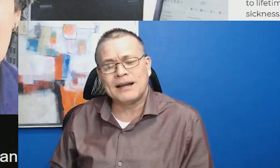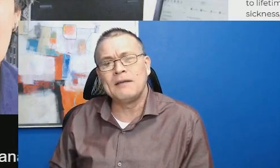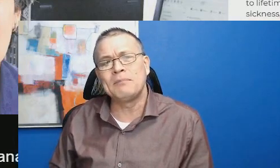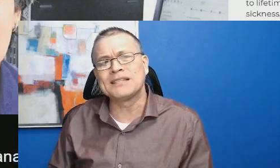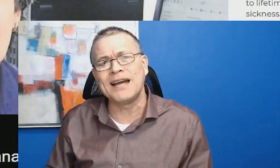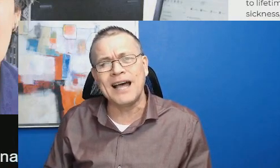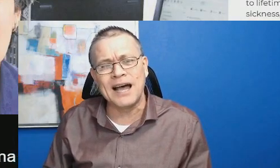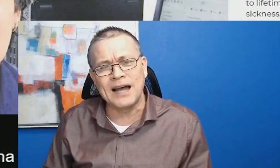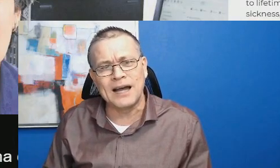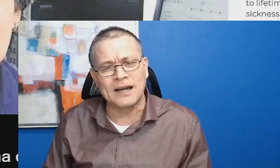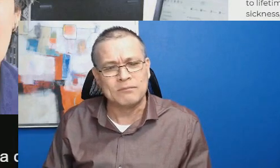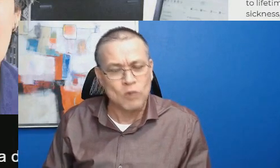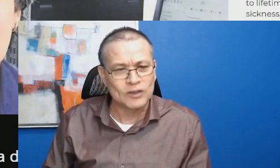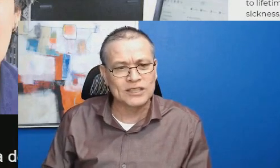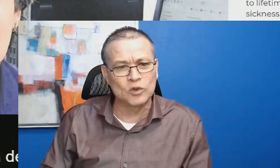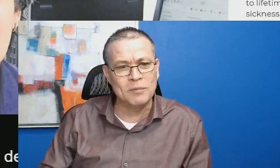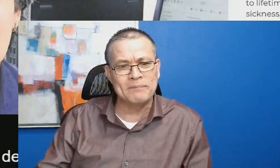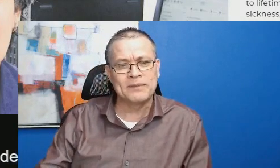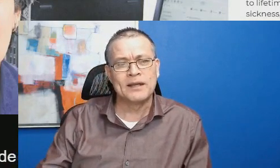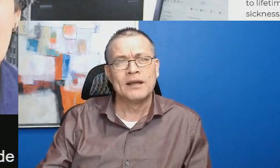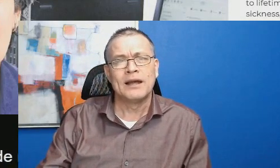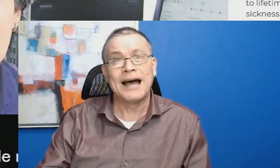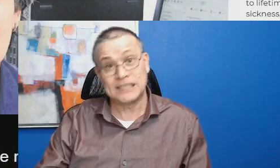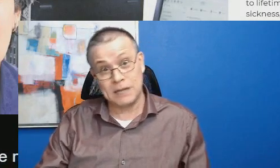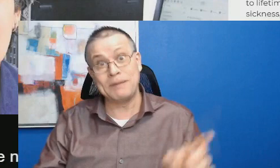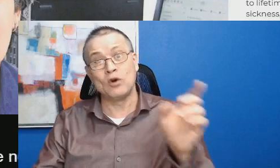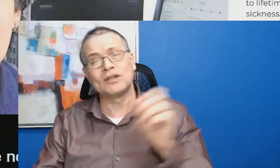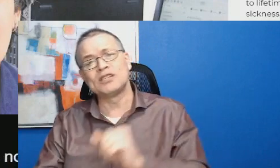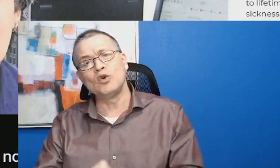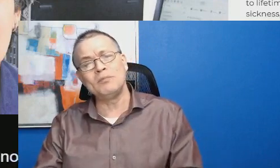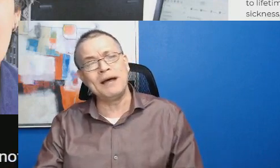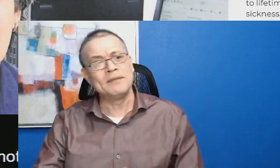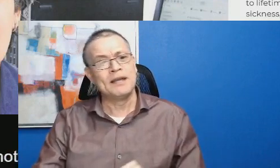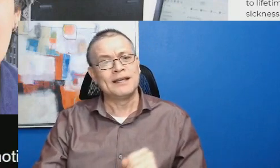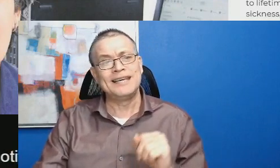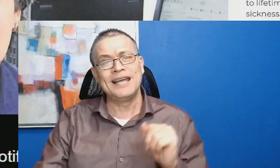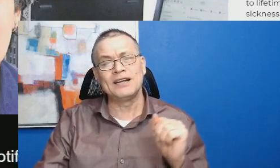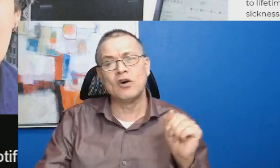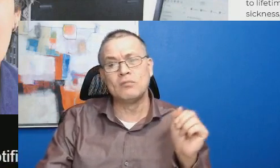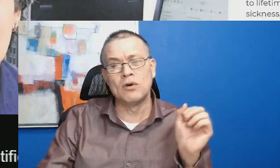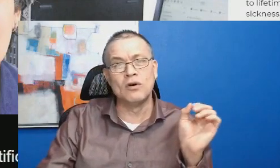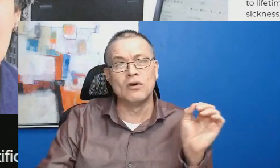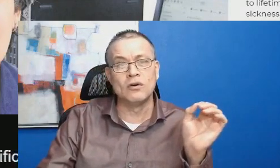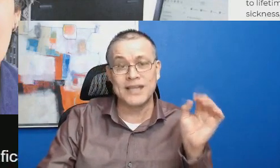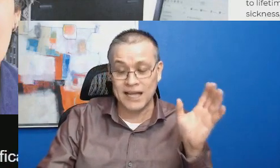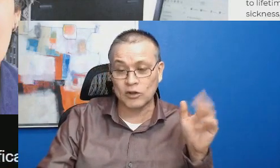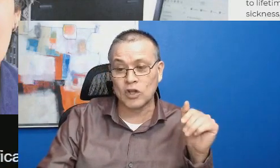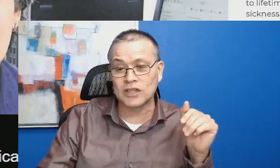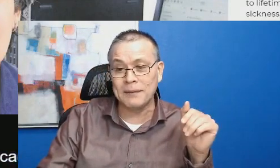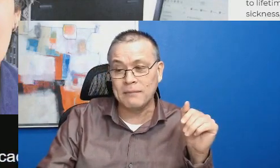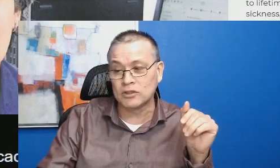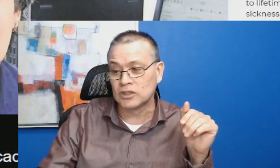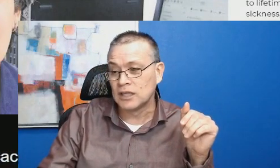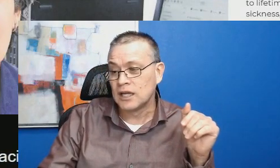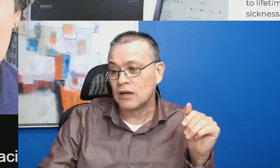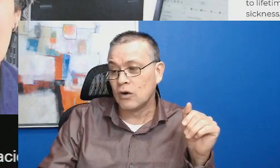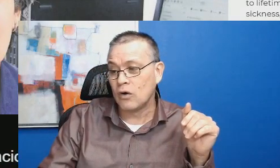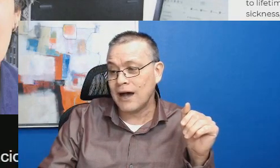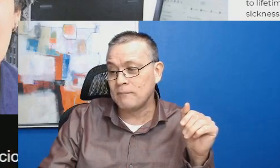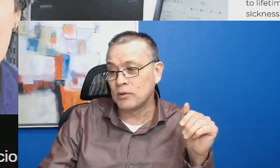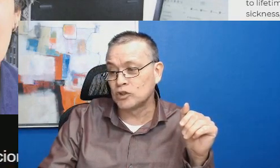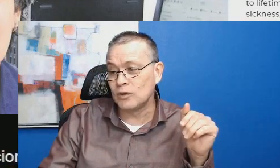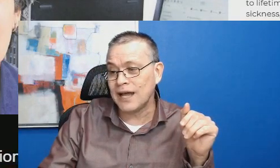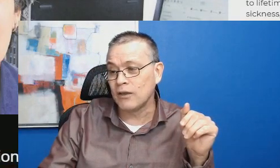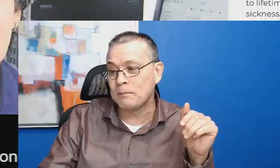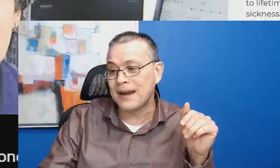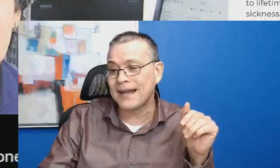reemplazar a Moctezuma, a Esteban Moctezuma, quien como ya todos sabemos, lo